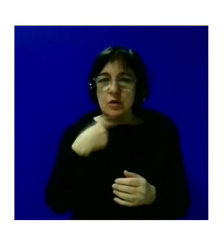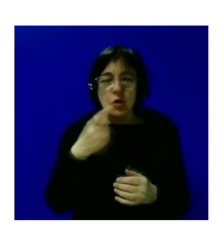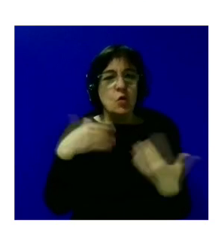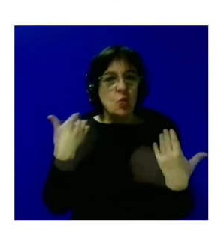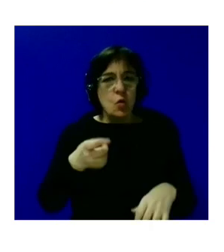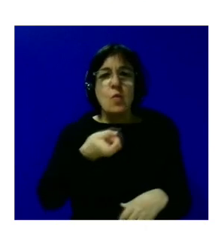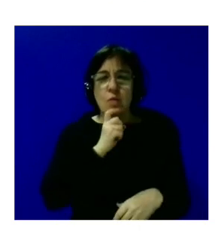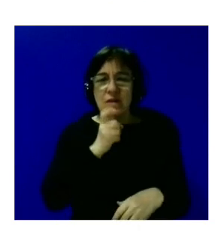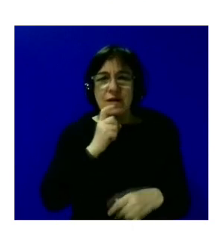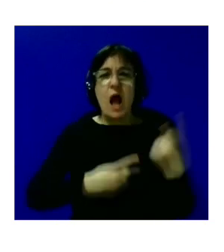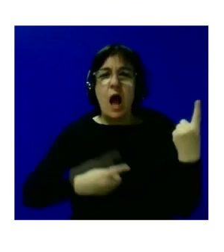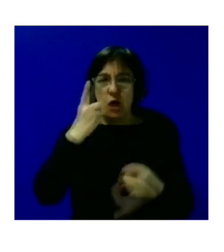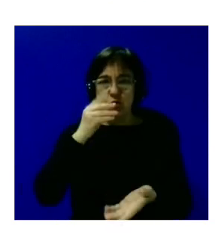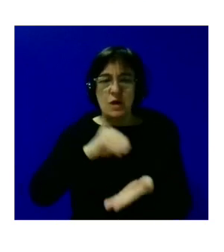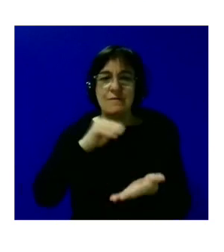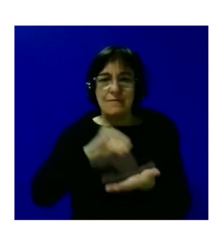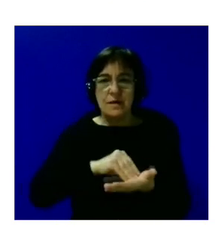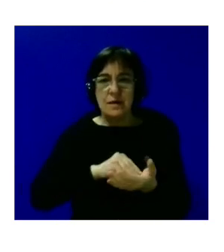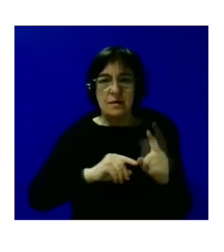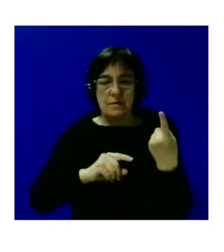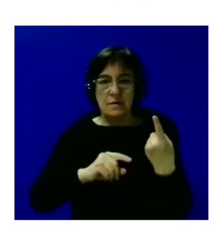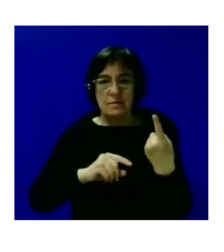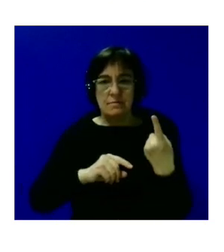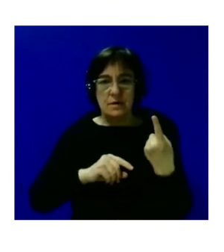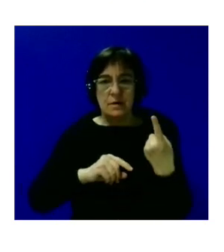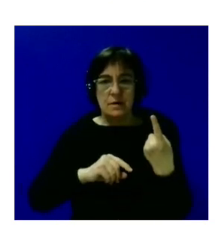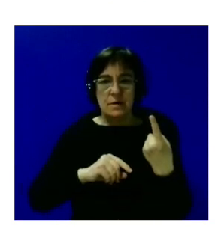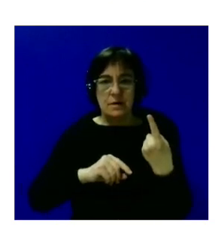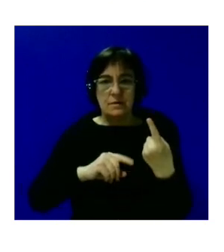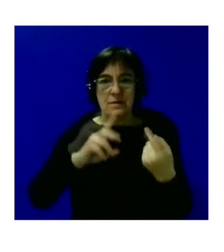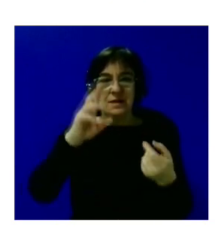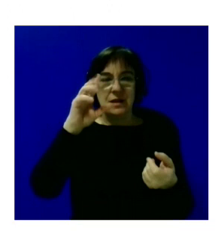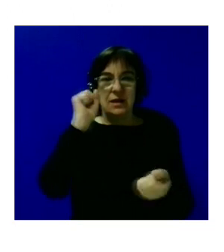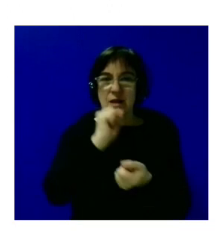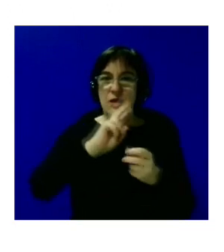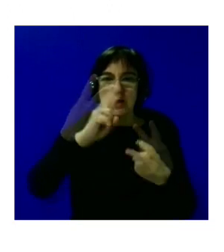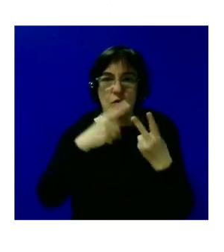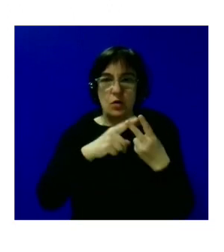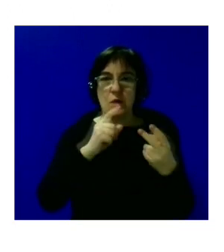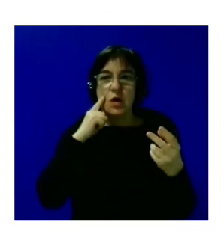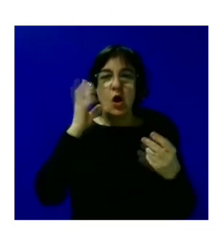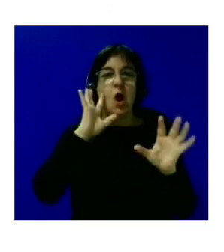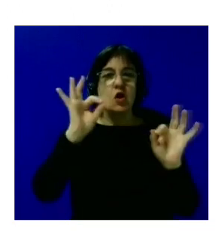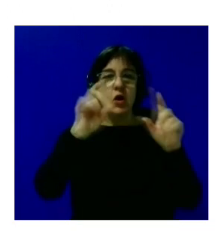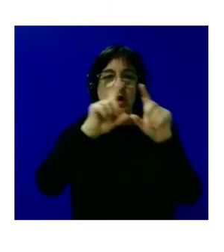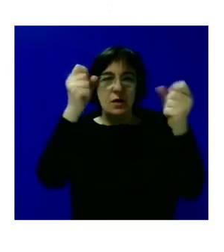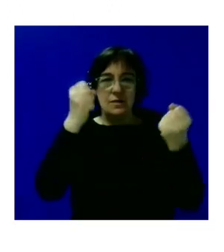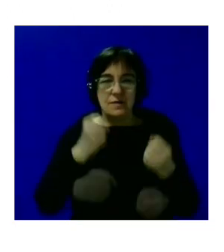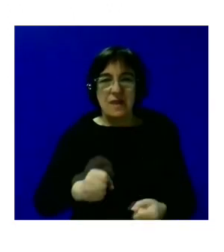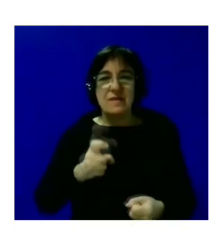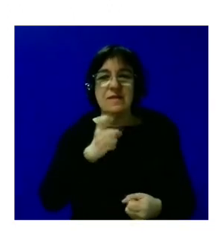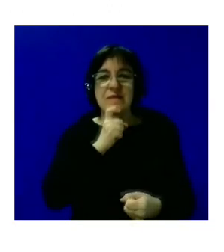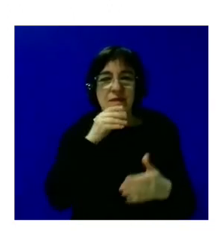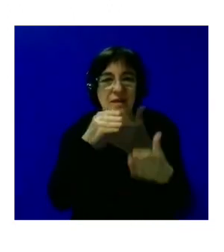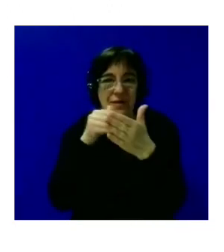complicado en algunas ocasiones primero la detención segundo que no prime la lógica institucional sobre las dificultades